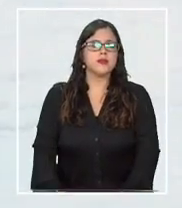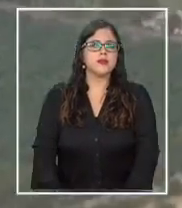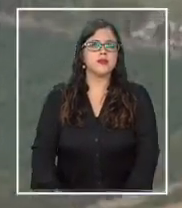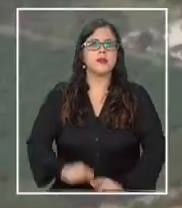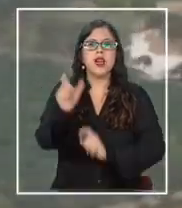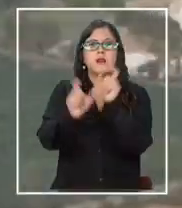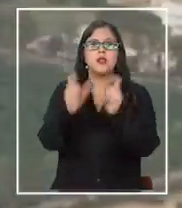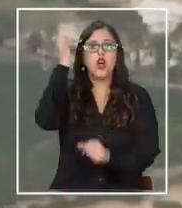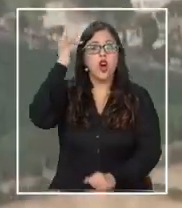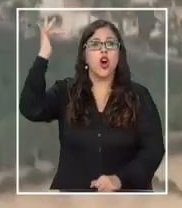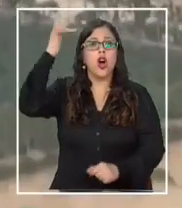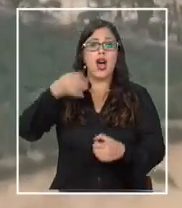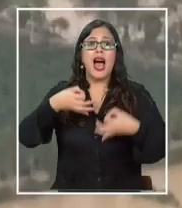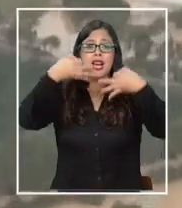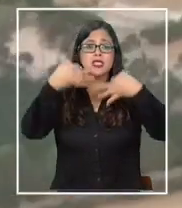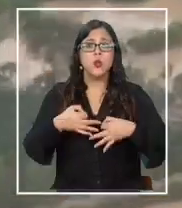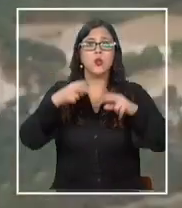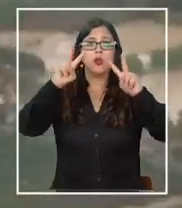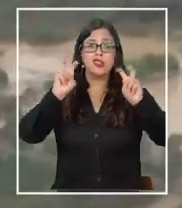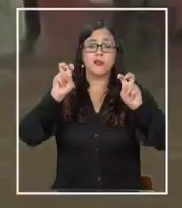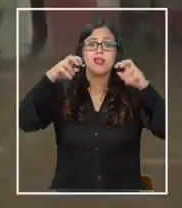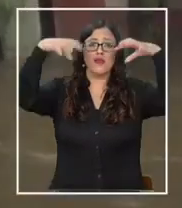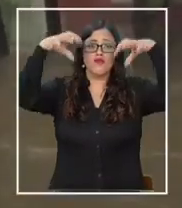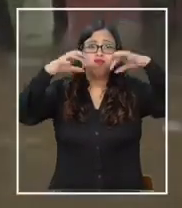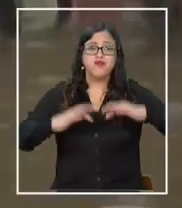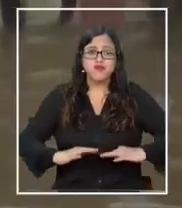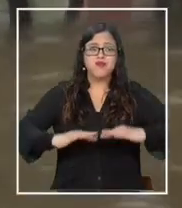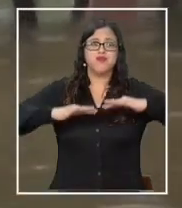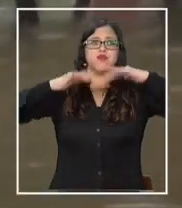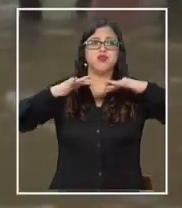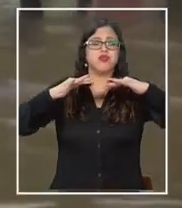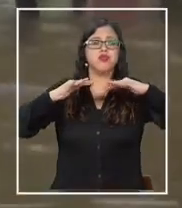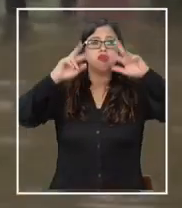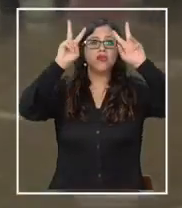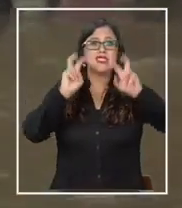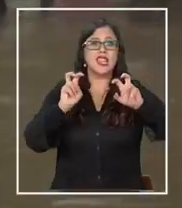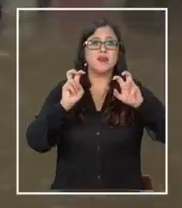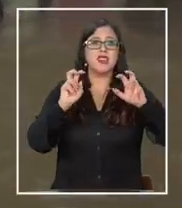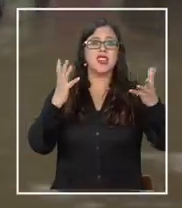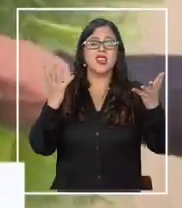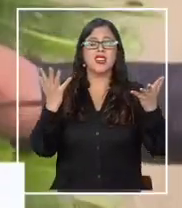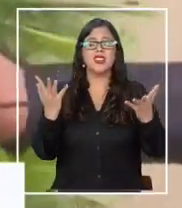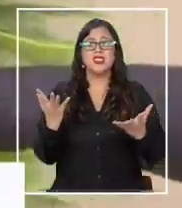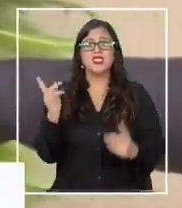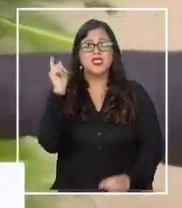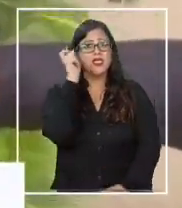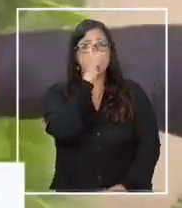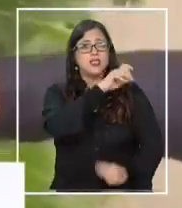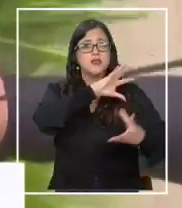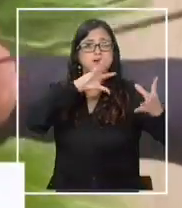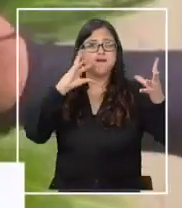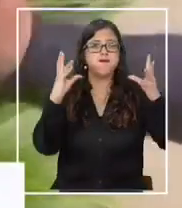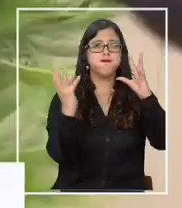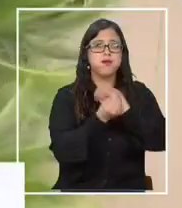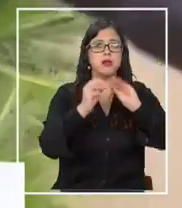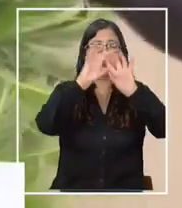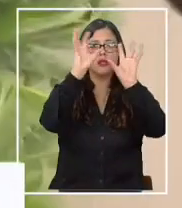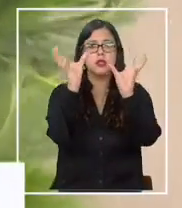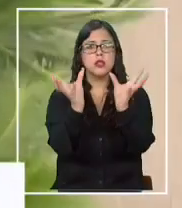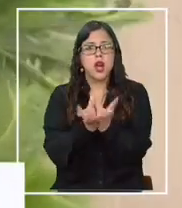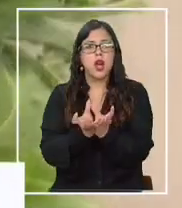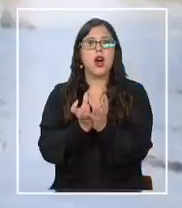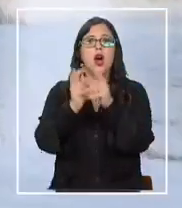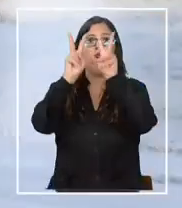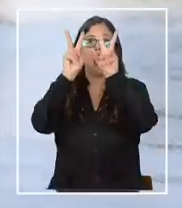Los expertos aseguran que las inundaciones pueden llegar a ser uno de los eventos climáticos más adversos y destructivos del mundo, no